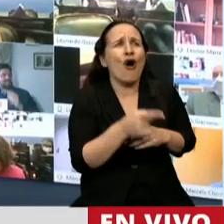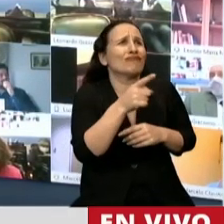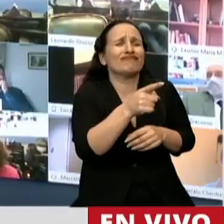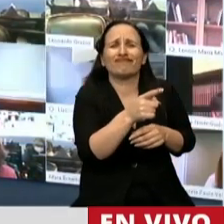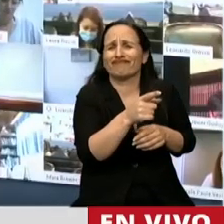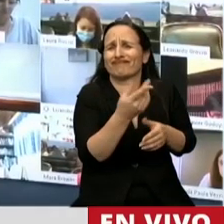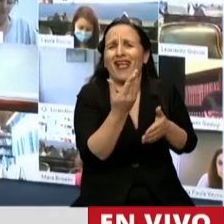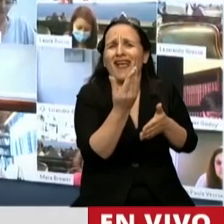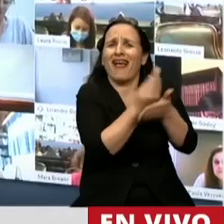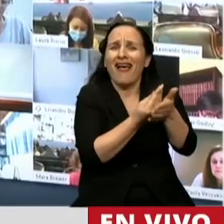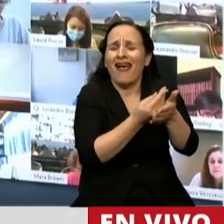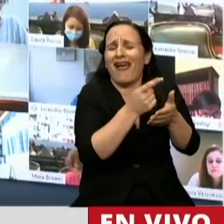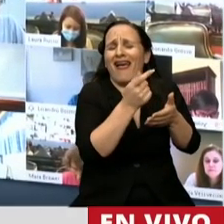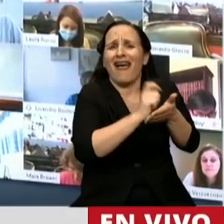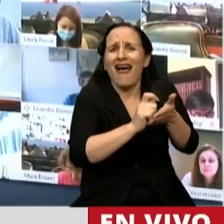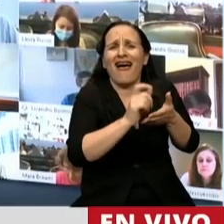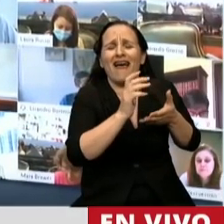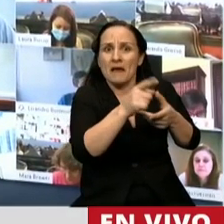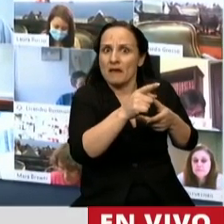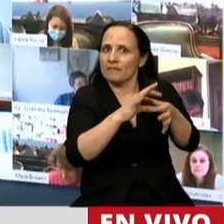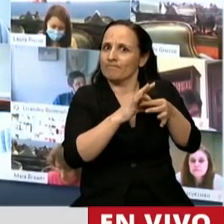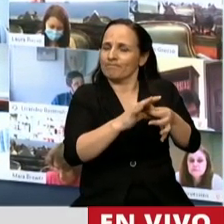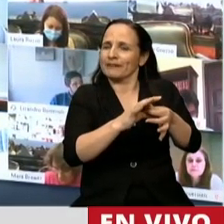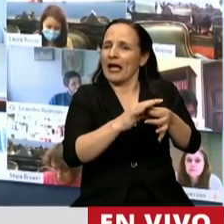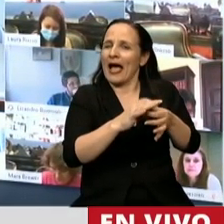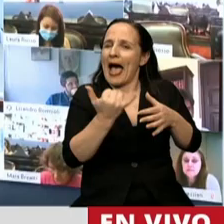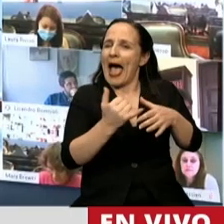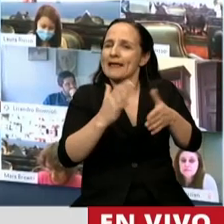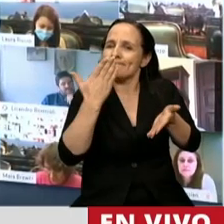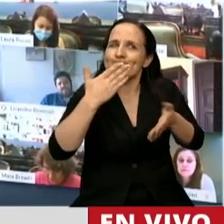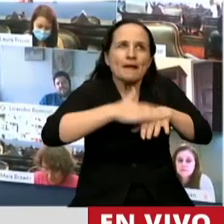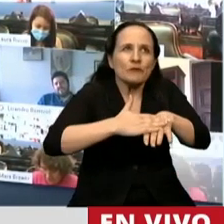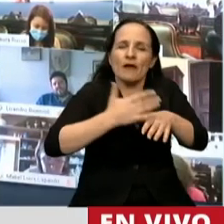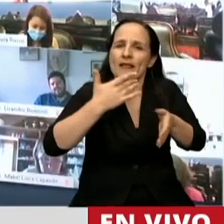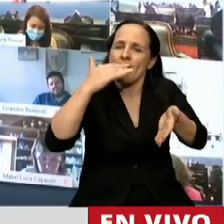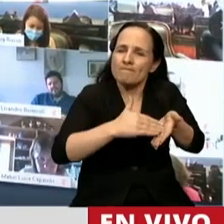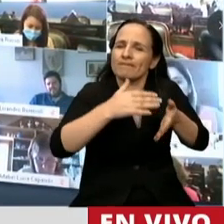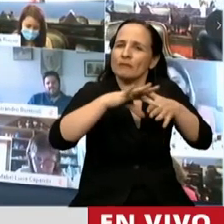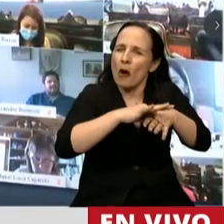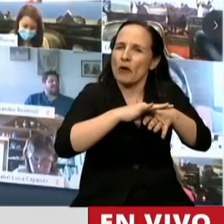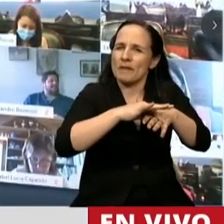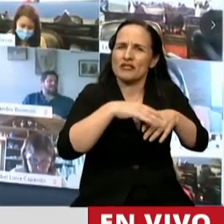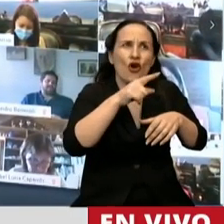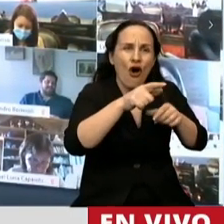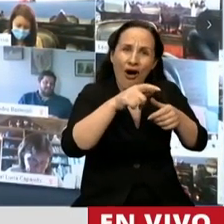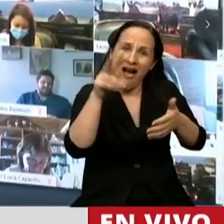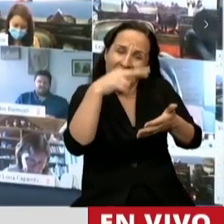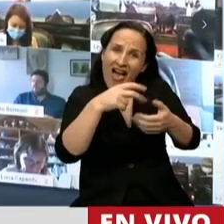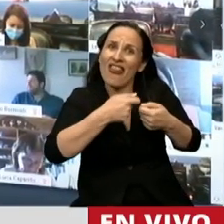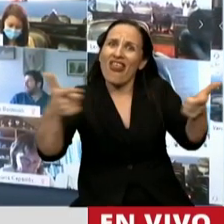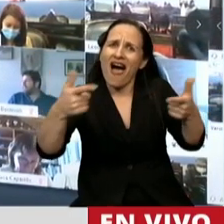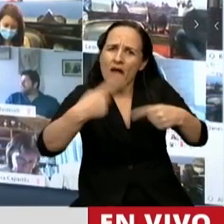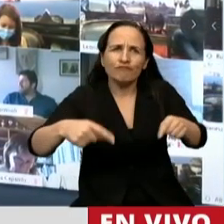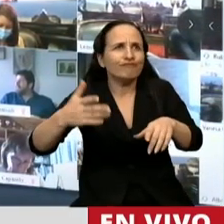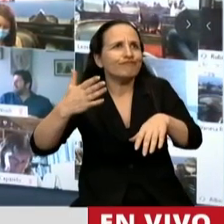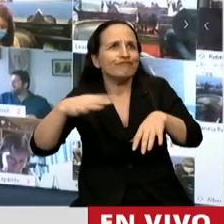personajes supo generar humor, reflexión, conciencia social en los grandes y